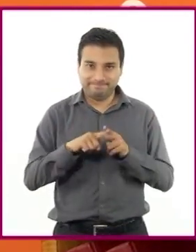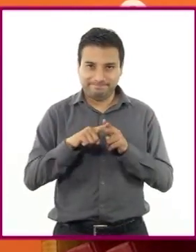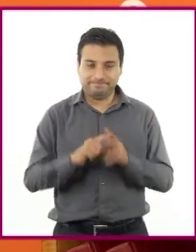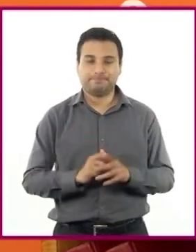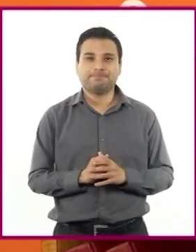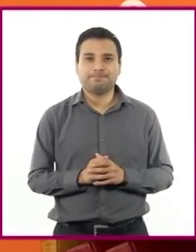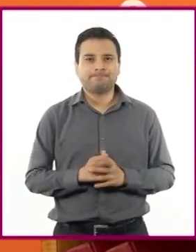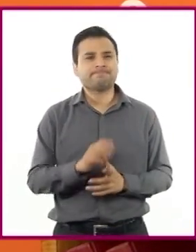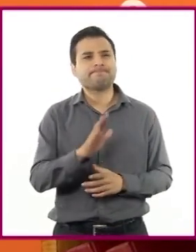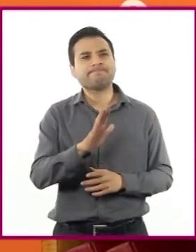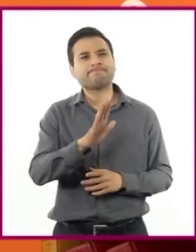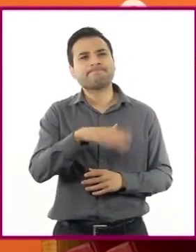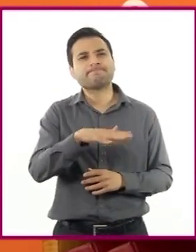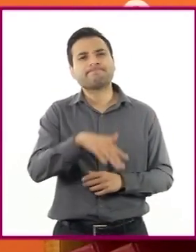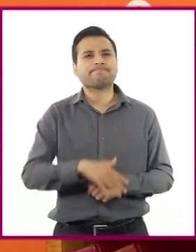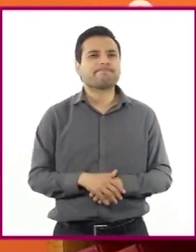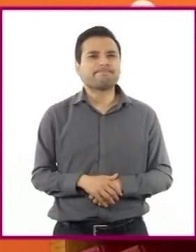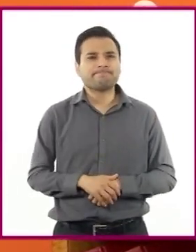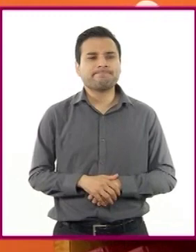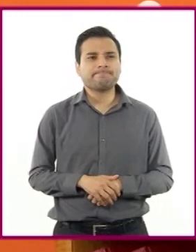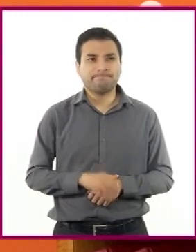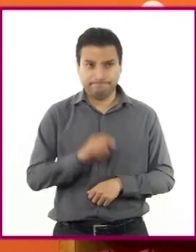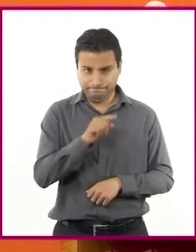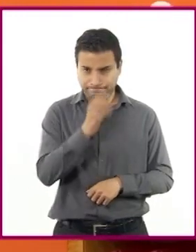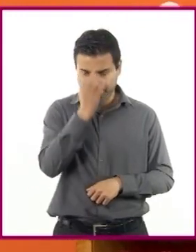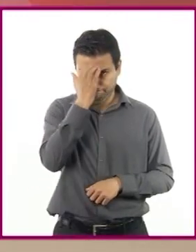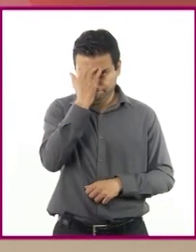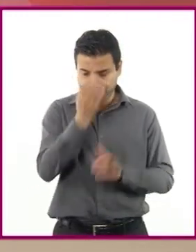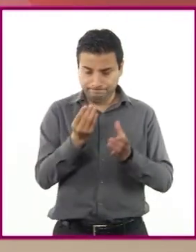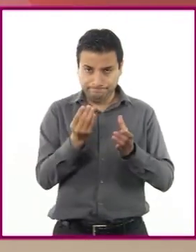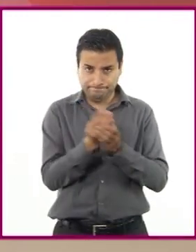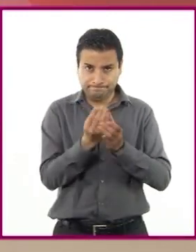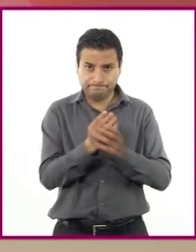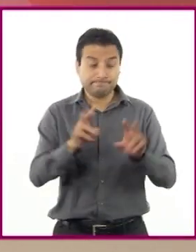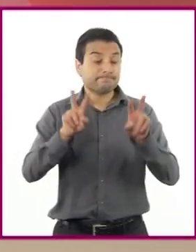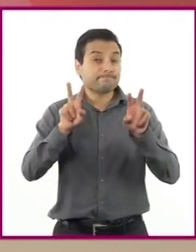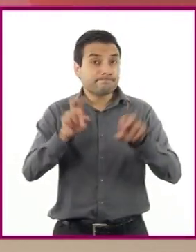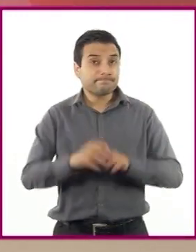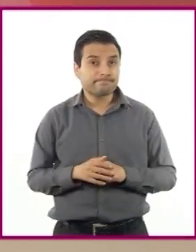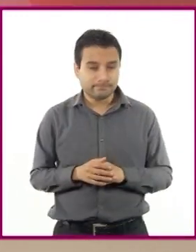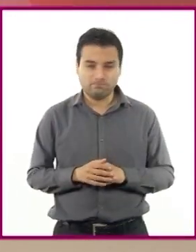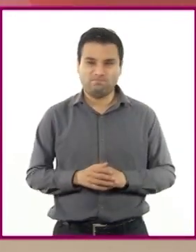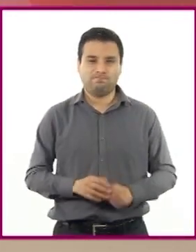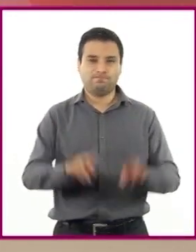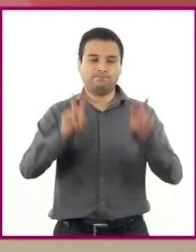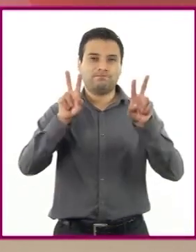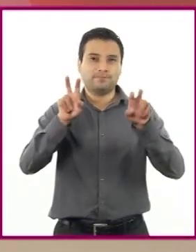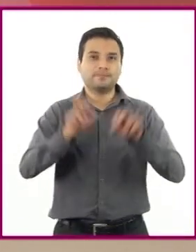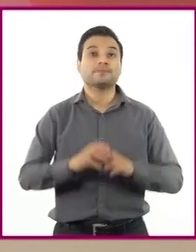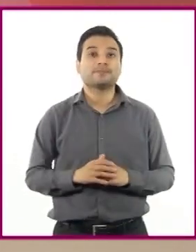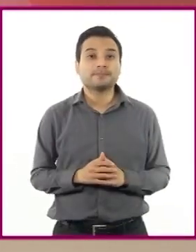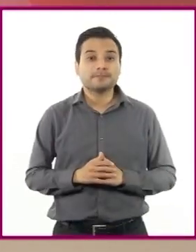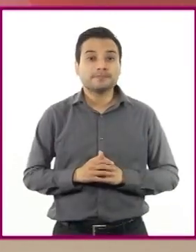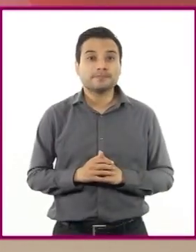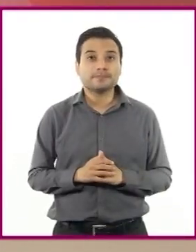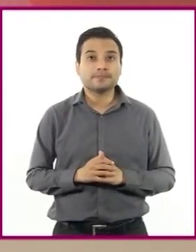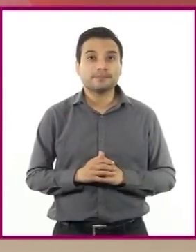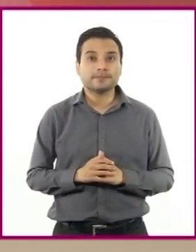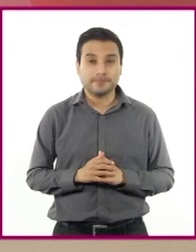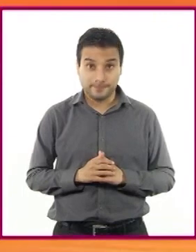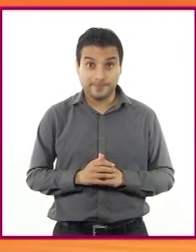Enrique, ¿sabes cómo se titula nuestra sesión? Sí, se titula Una mirada al